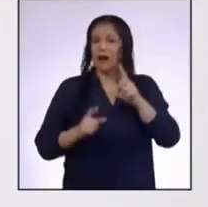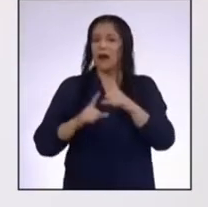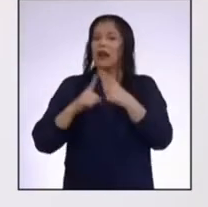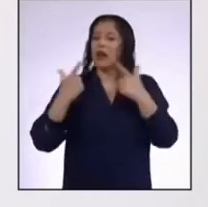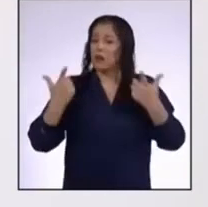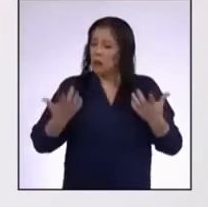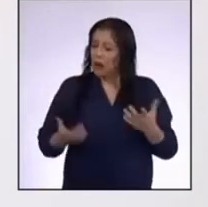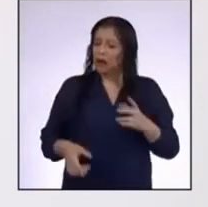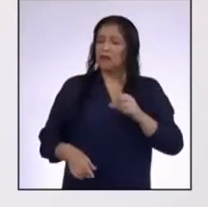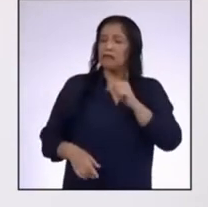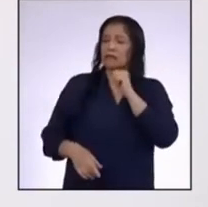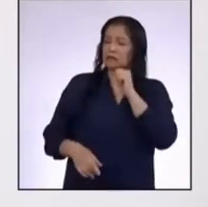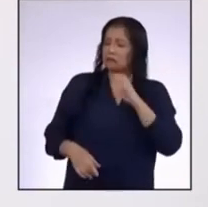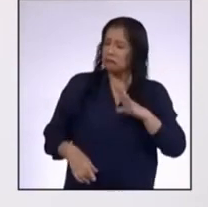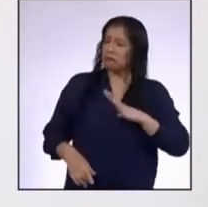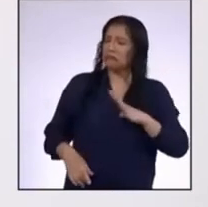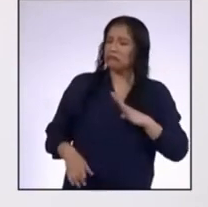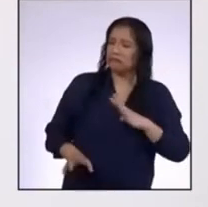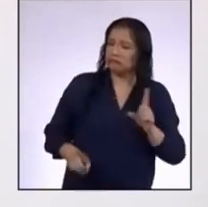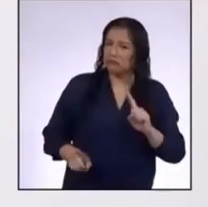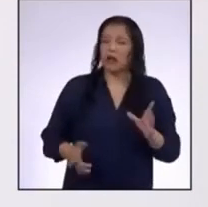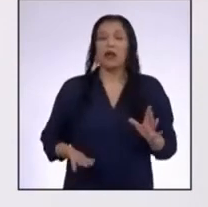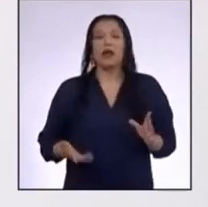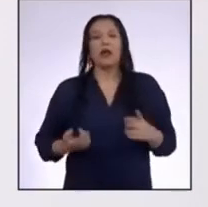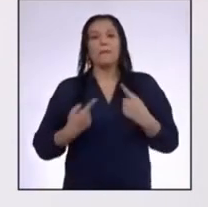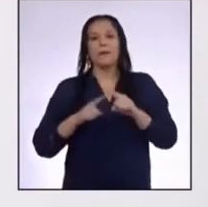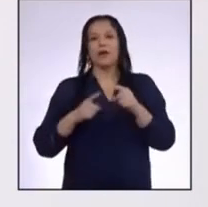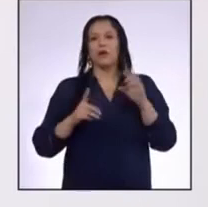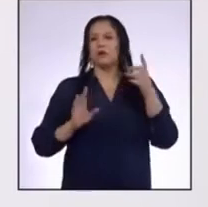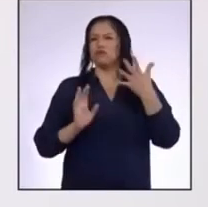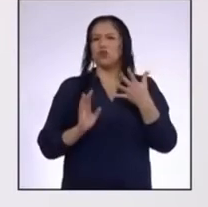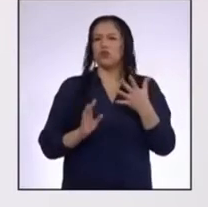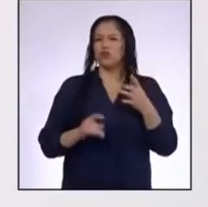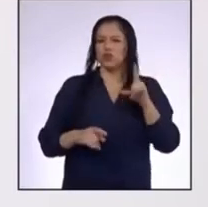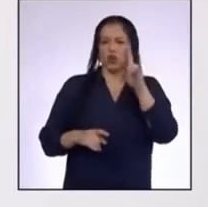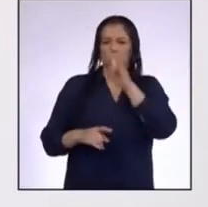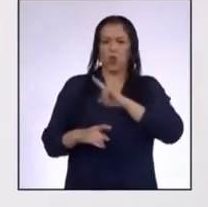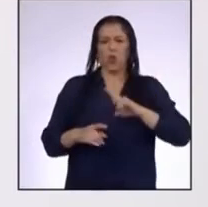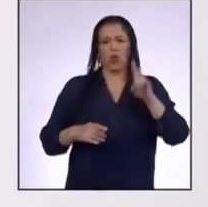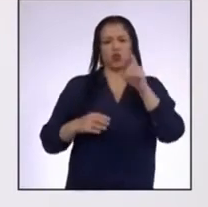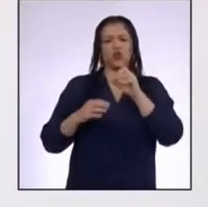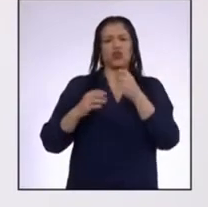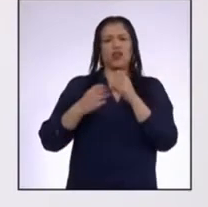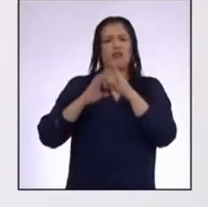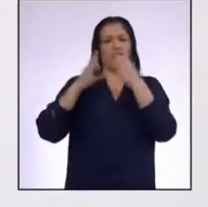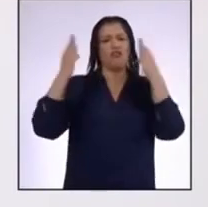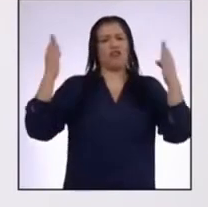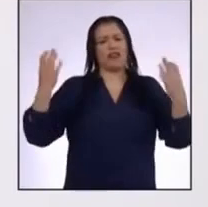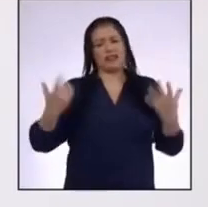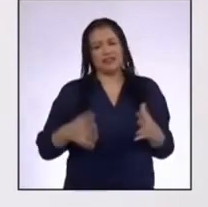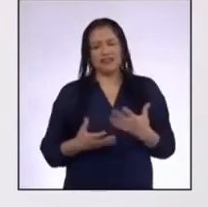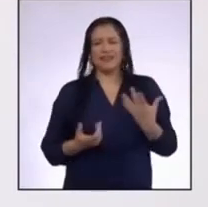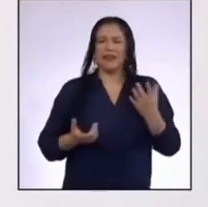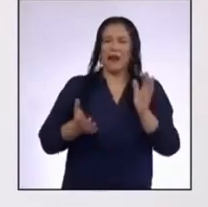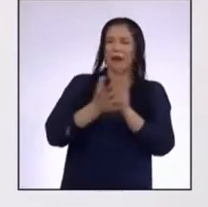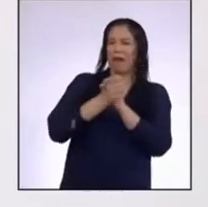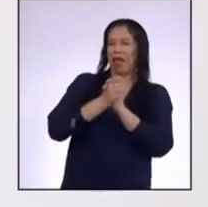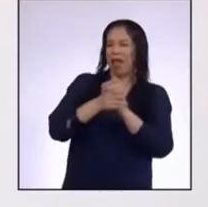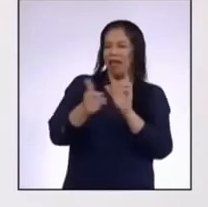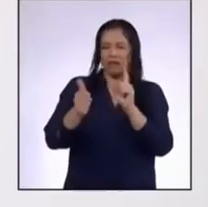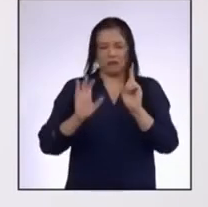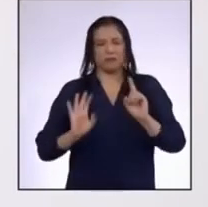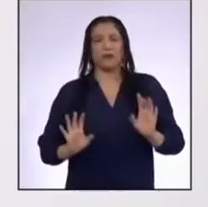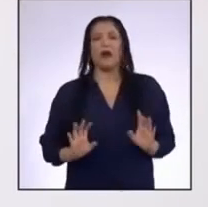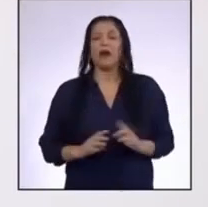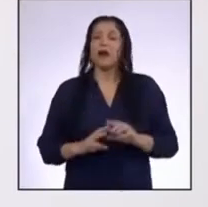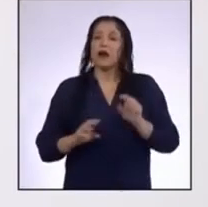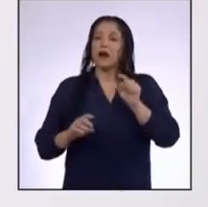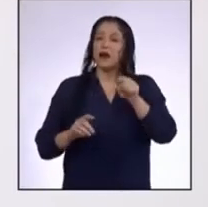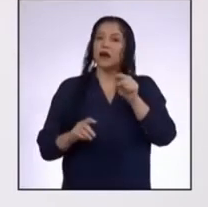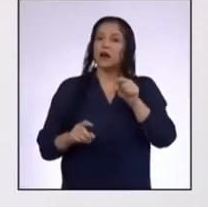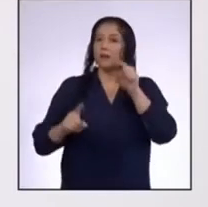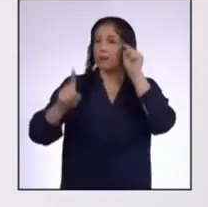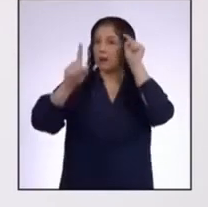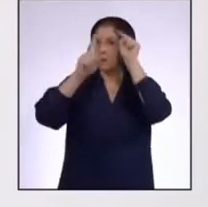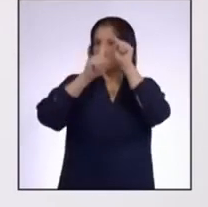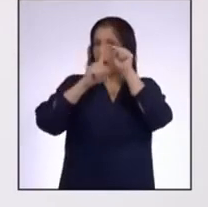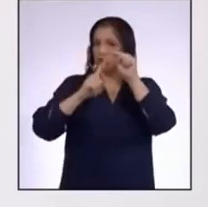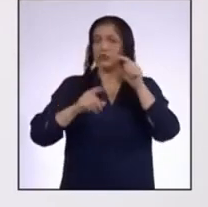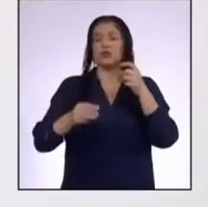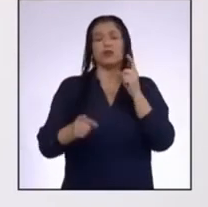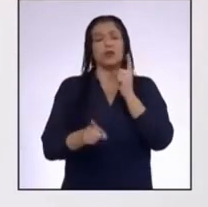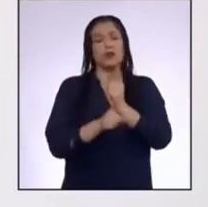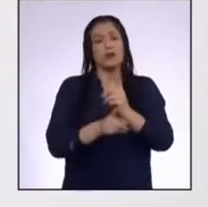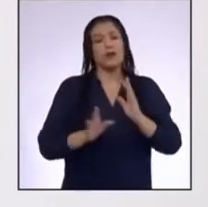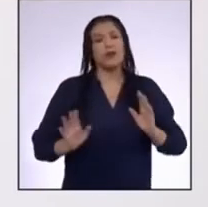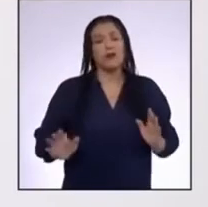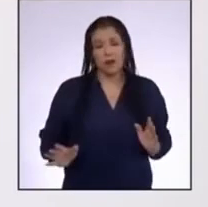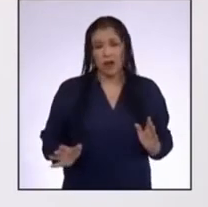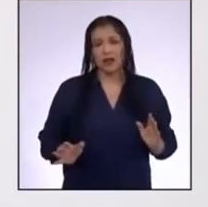es informal, como dices Pero sin llegar a utilizar expresiones coloquiales El propósito que mencionaste era el